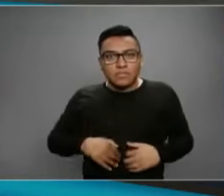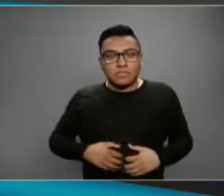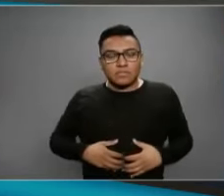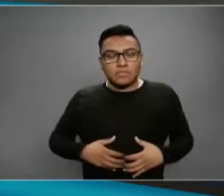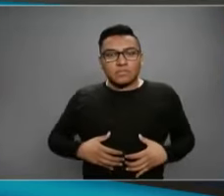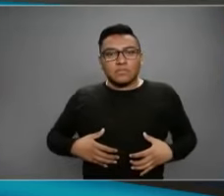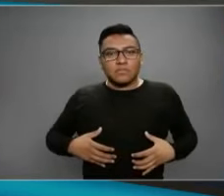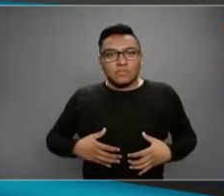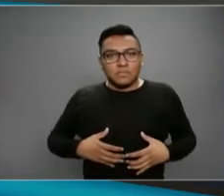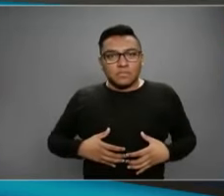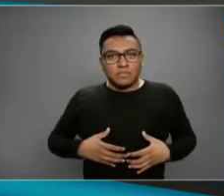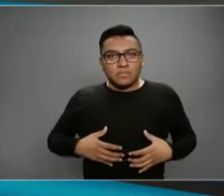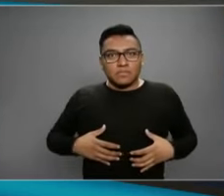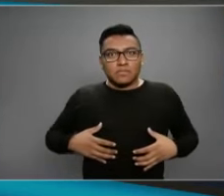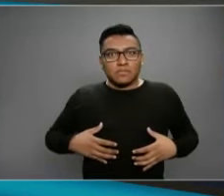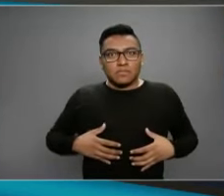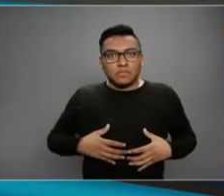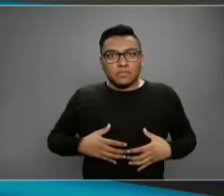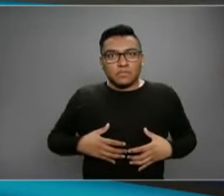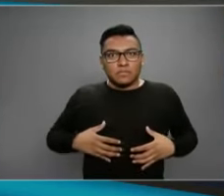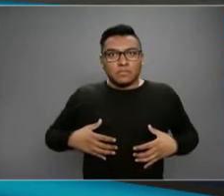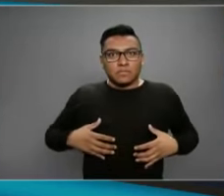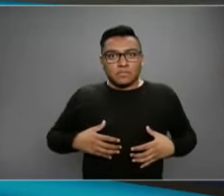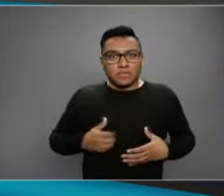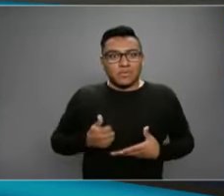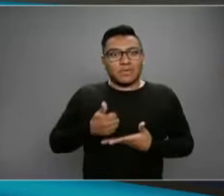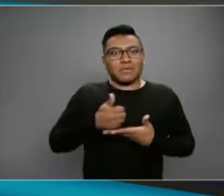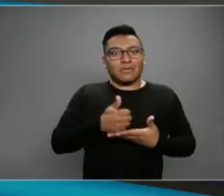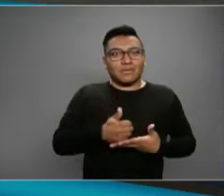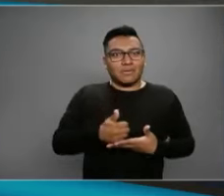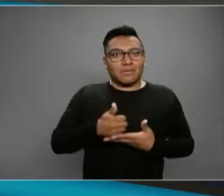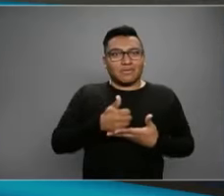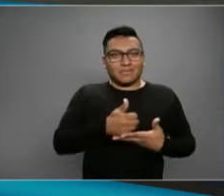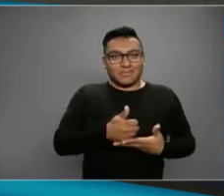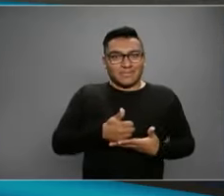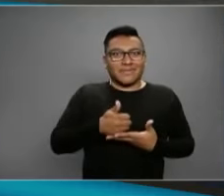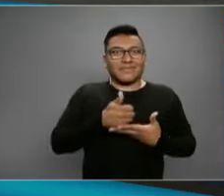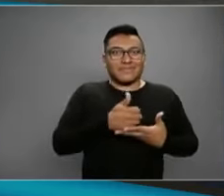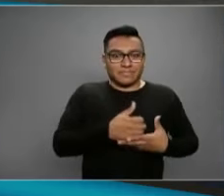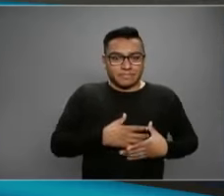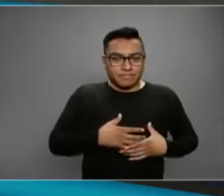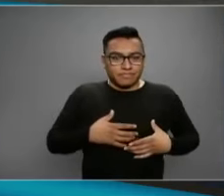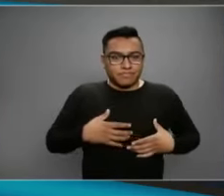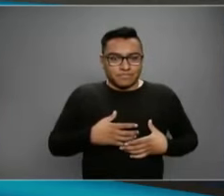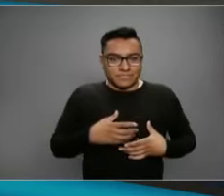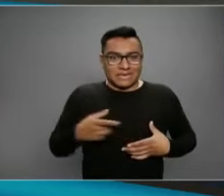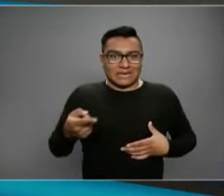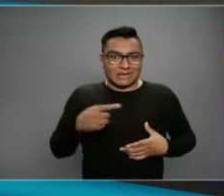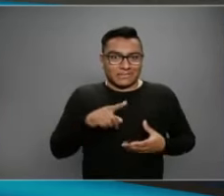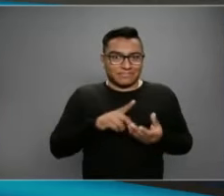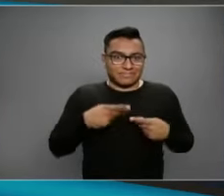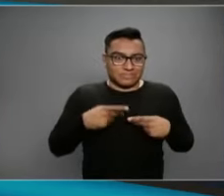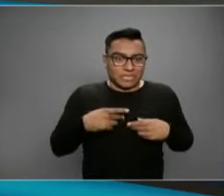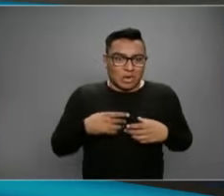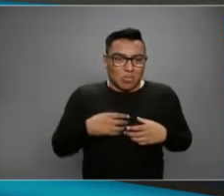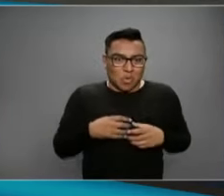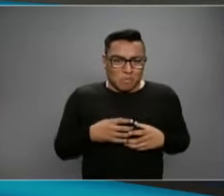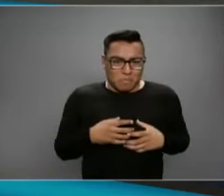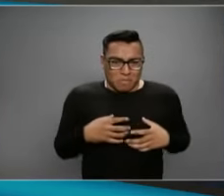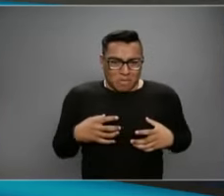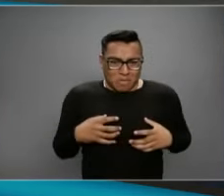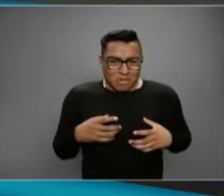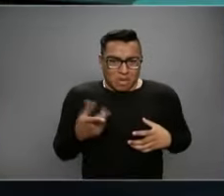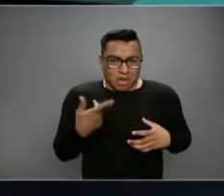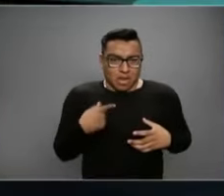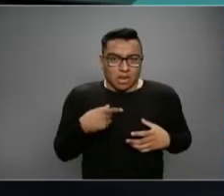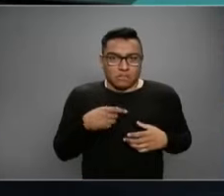infla los pulmones cuando la persona, por la cantidad de inflamación de sus pulmones, no puede hacer